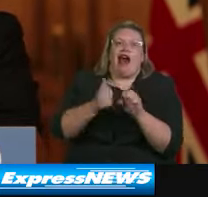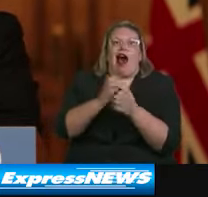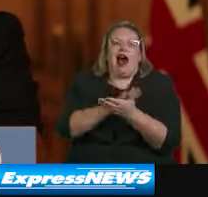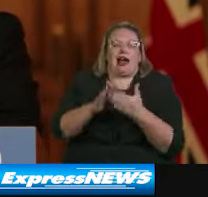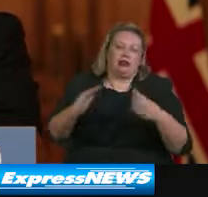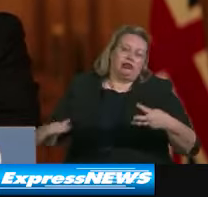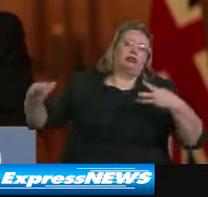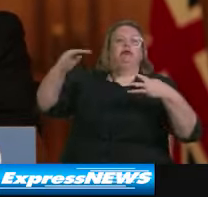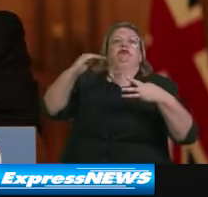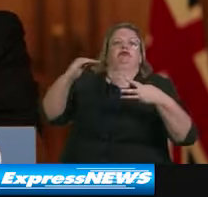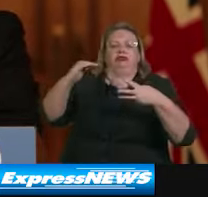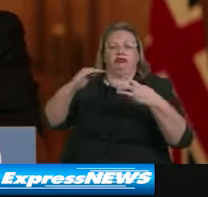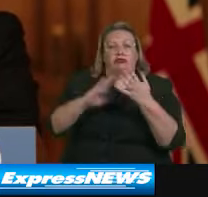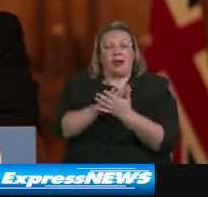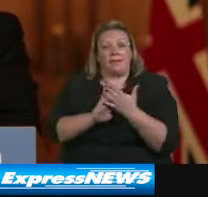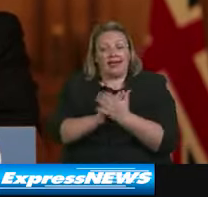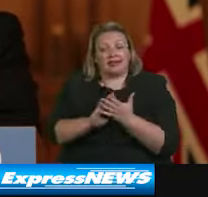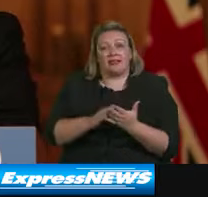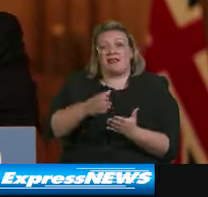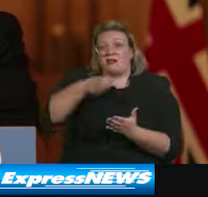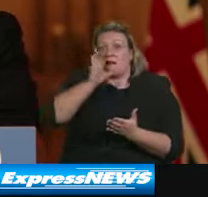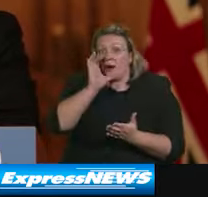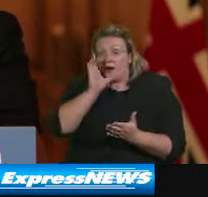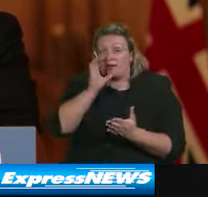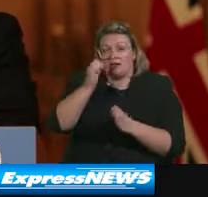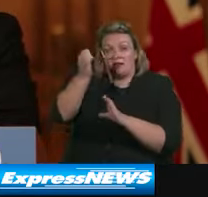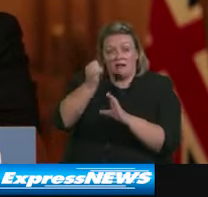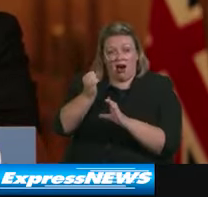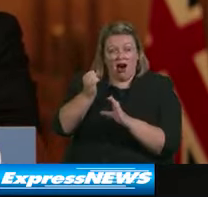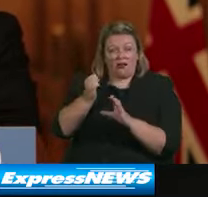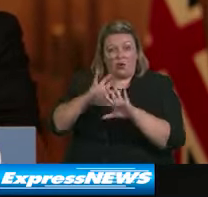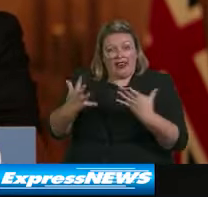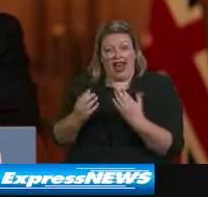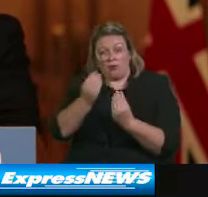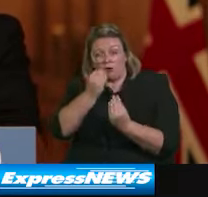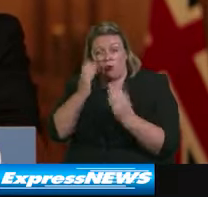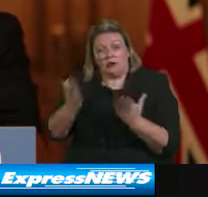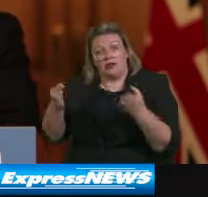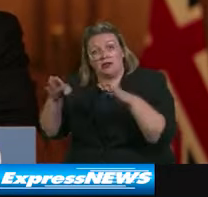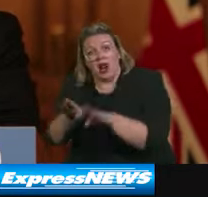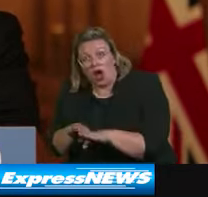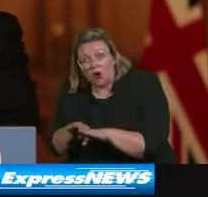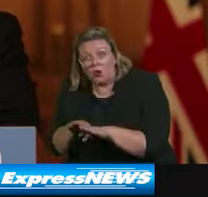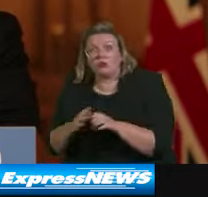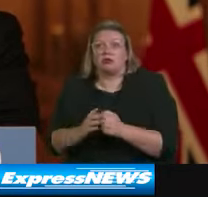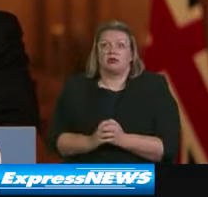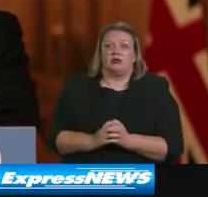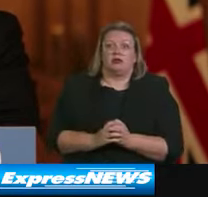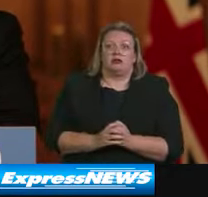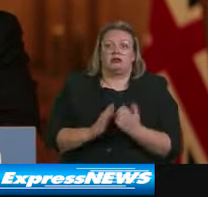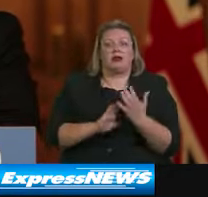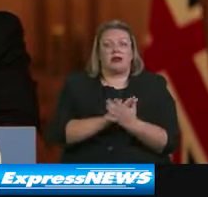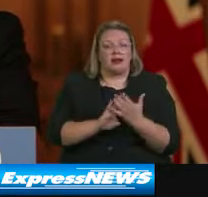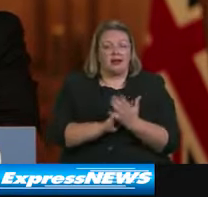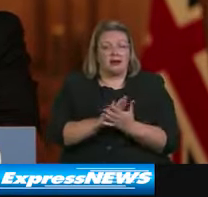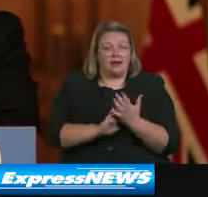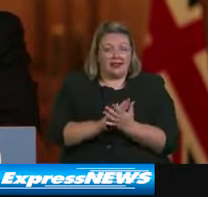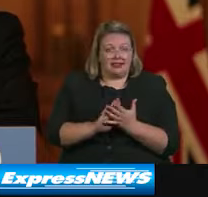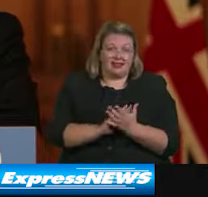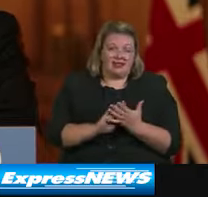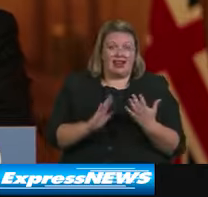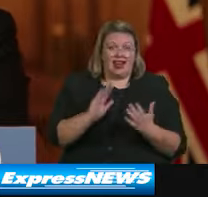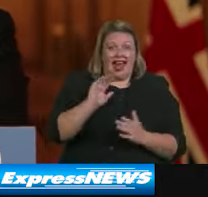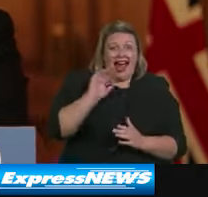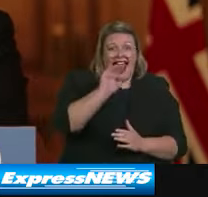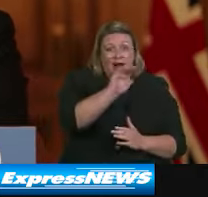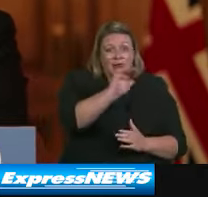Los hogares no pueden mezclarse en interiores o en la mayoría de los entornos al aire libre. En algunos espacios públicos al aire libre,